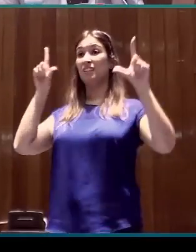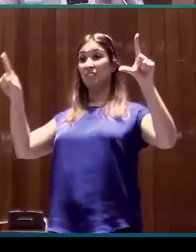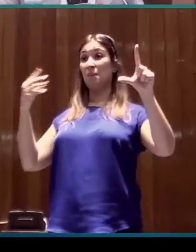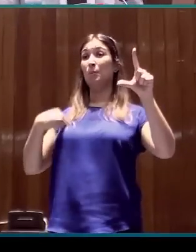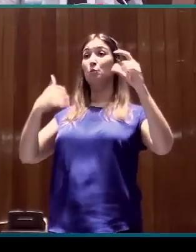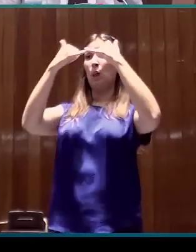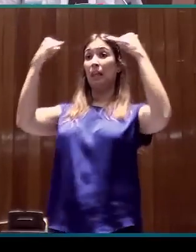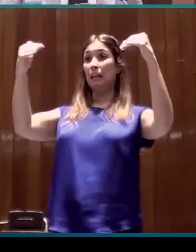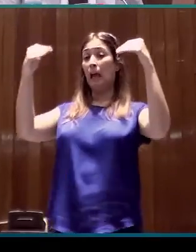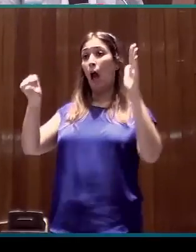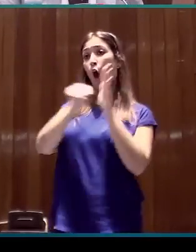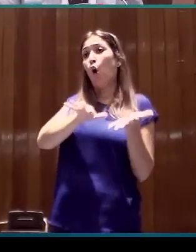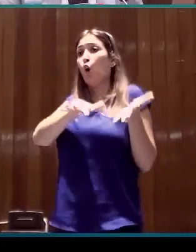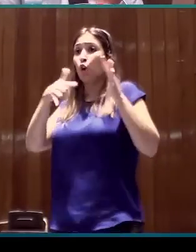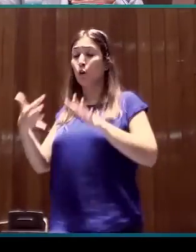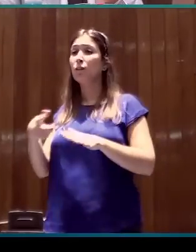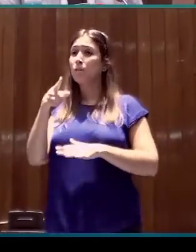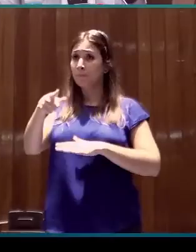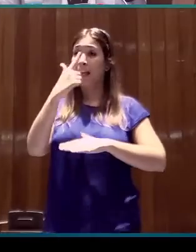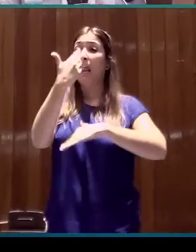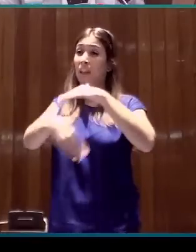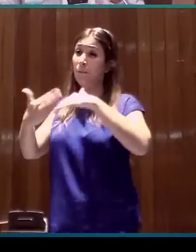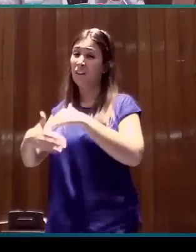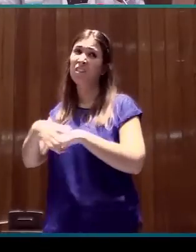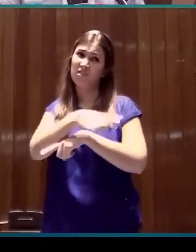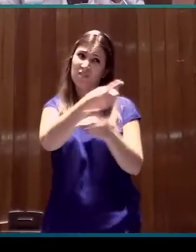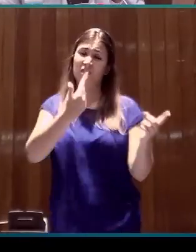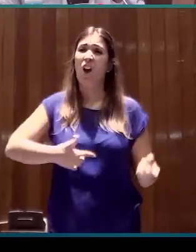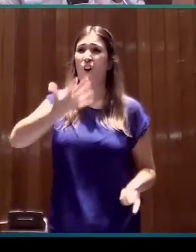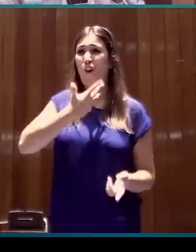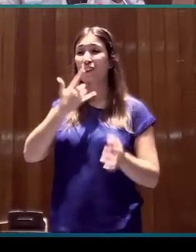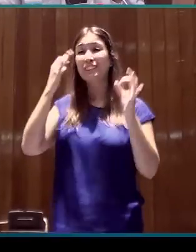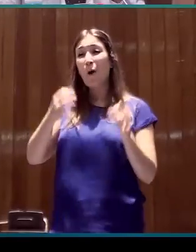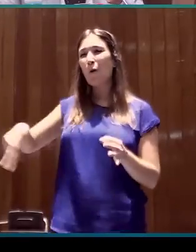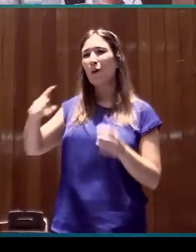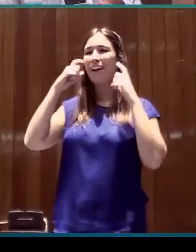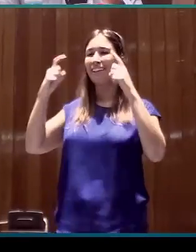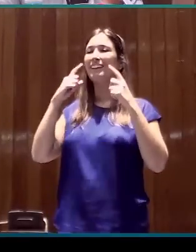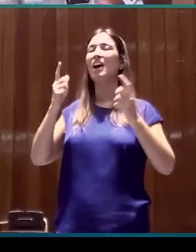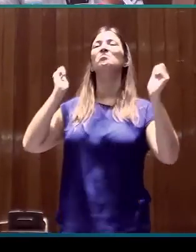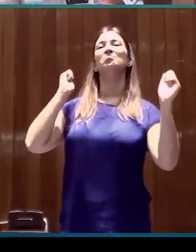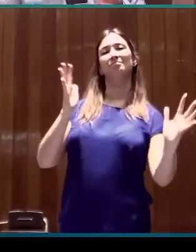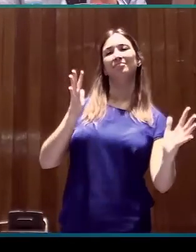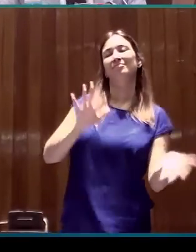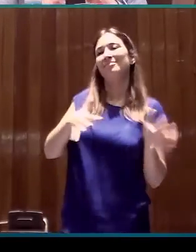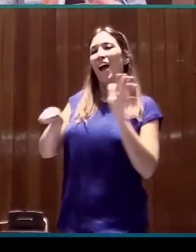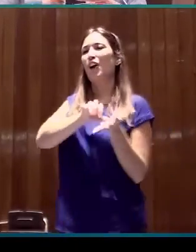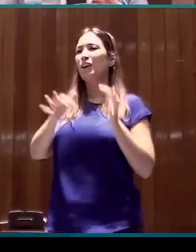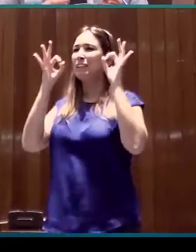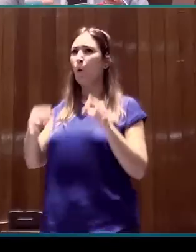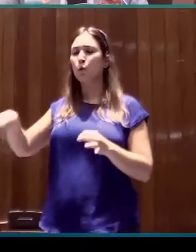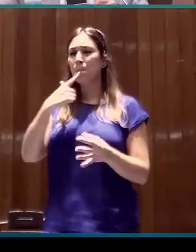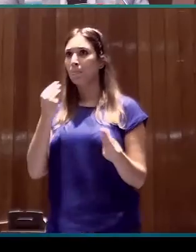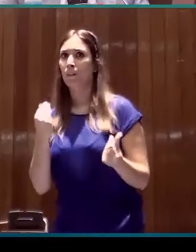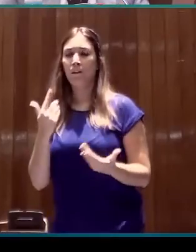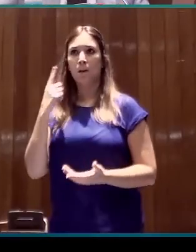el glosado, que tiene muchas limitaciones, como todos ustedes sabrán si han intentado glosar alguna vez una oración en lengua de signos, pero que nos